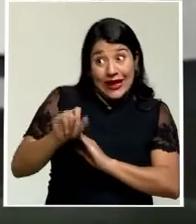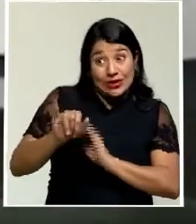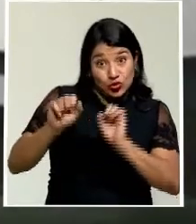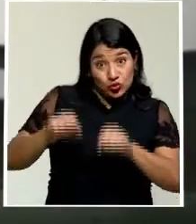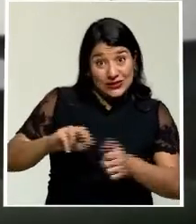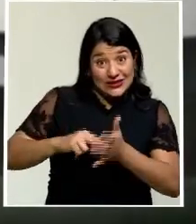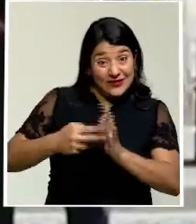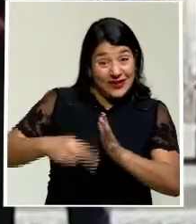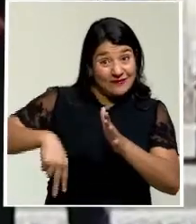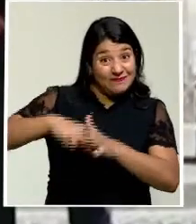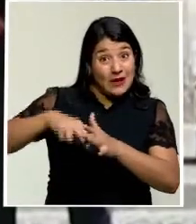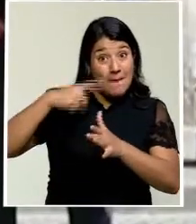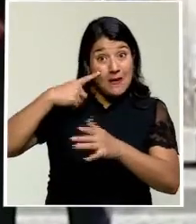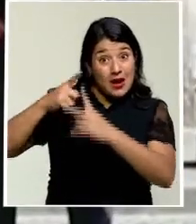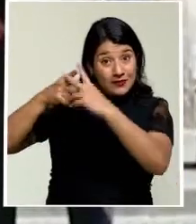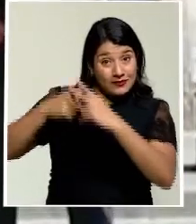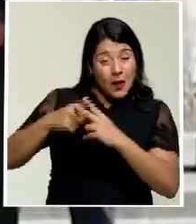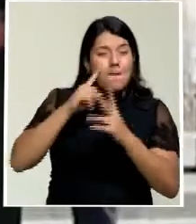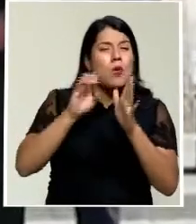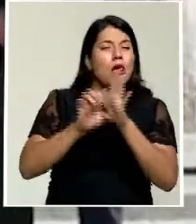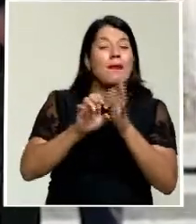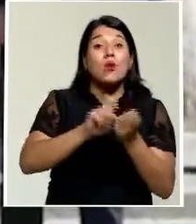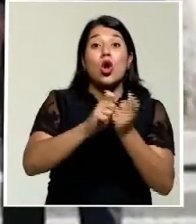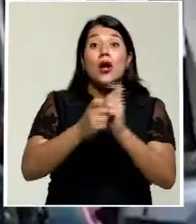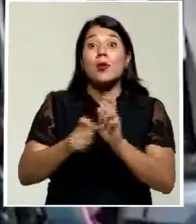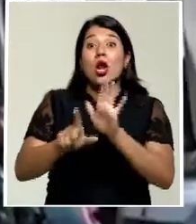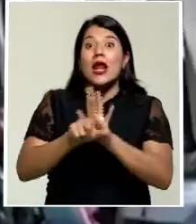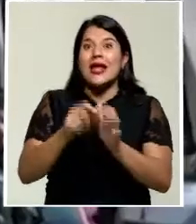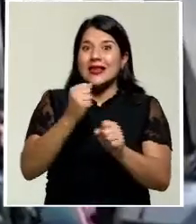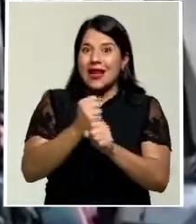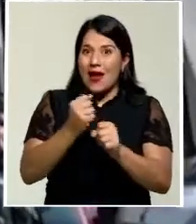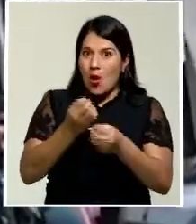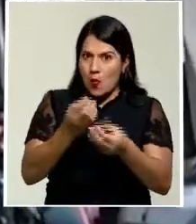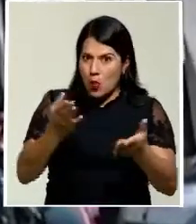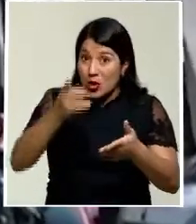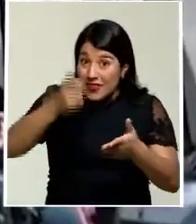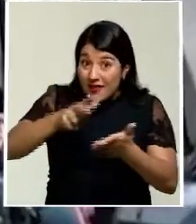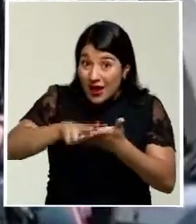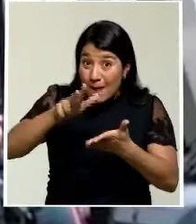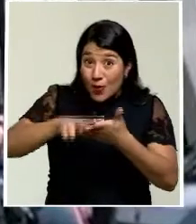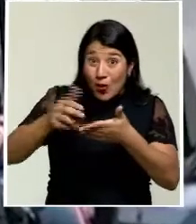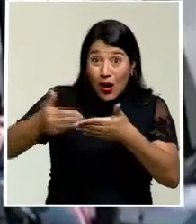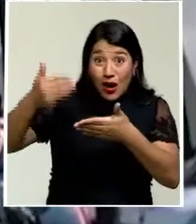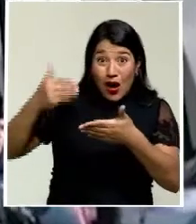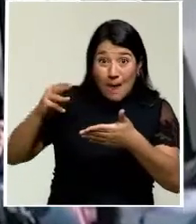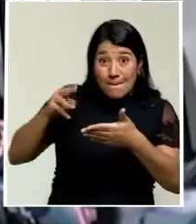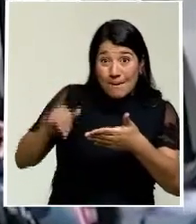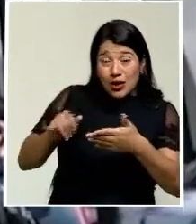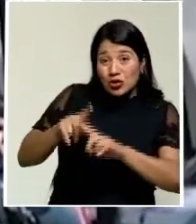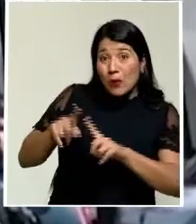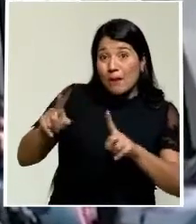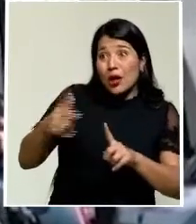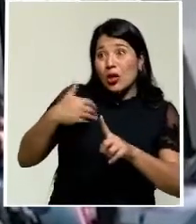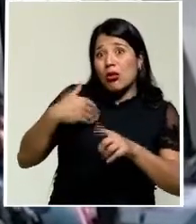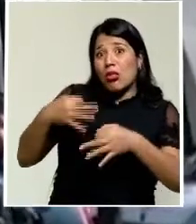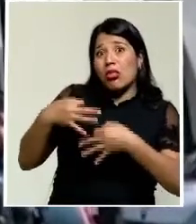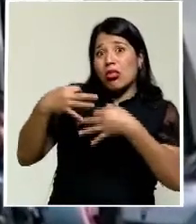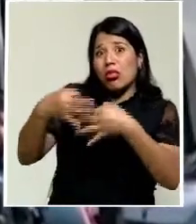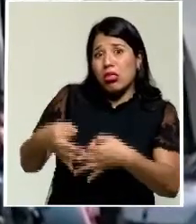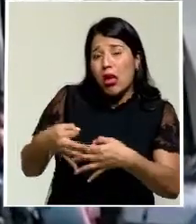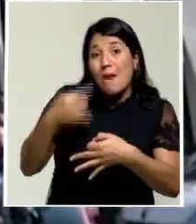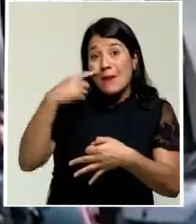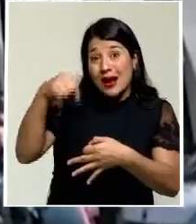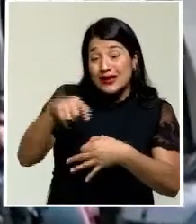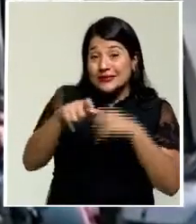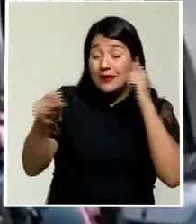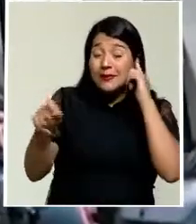Por ejemplo, la reforma a la Ley de Empleo Público debía estar aprobada en el mes de mayo, sin embargo, se tuvo que ampliar el plazo para este